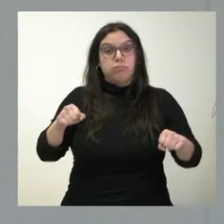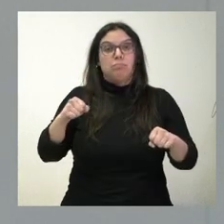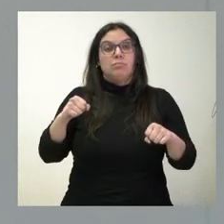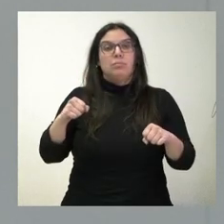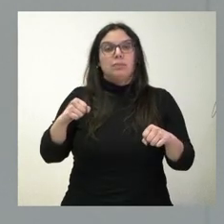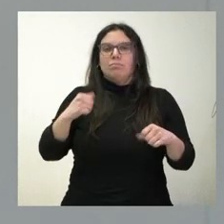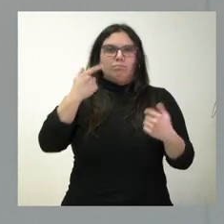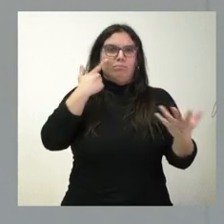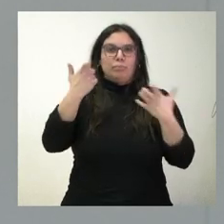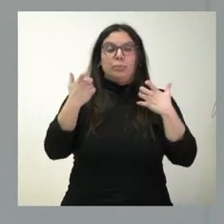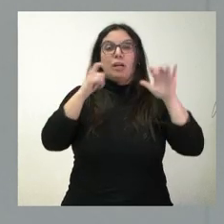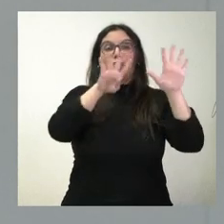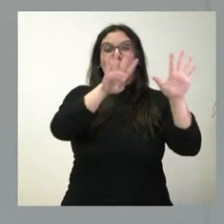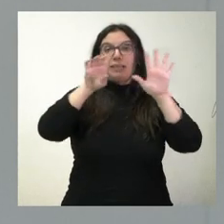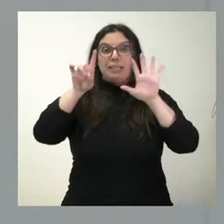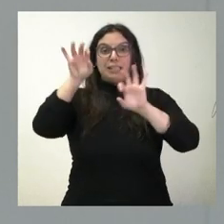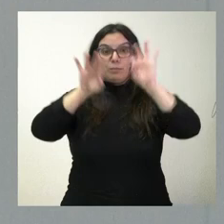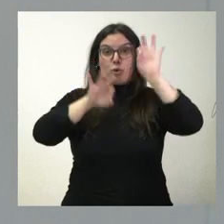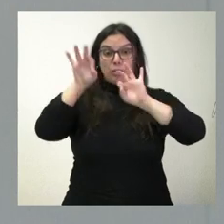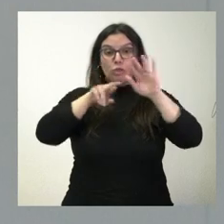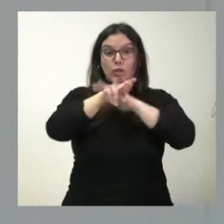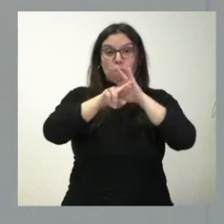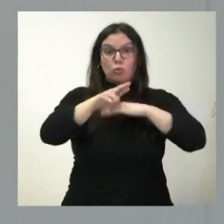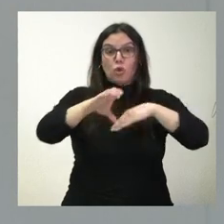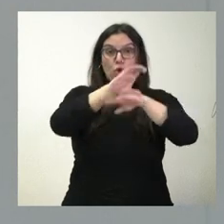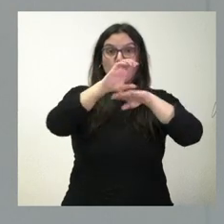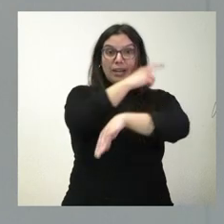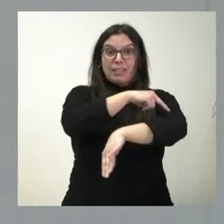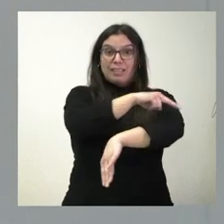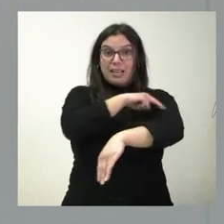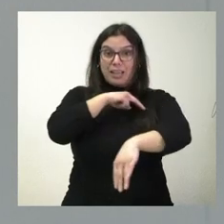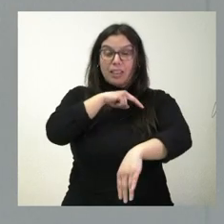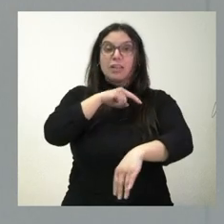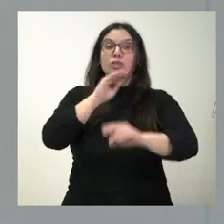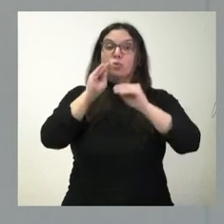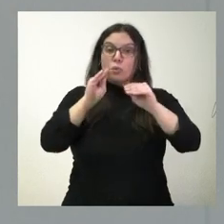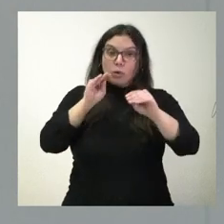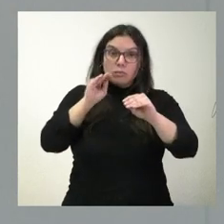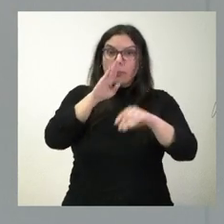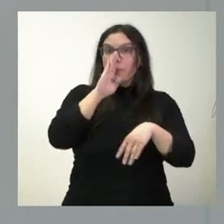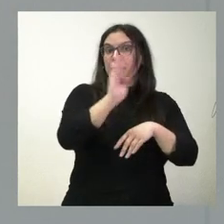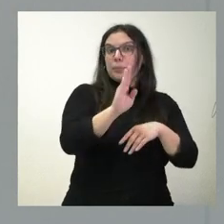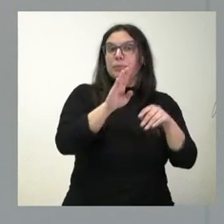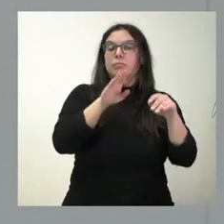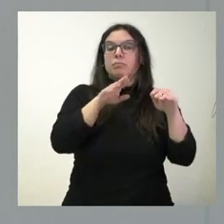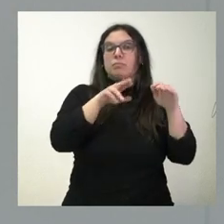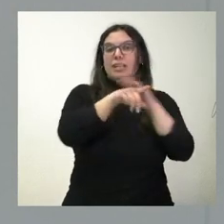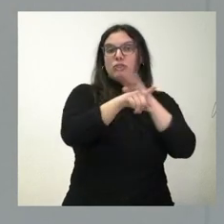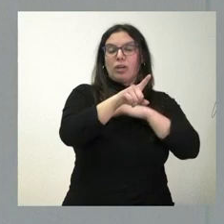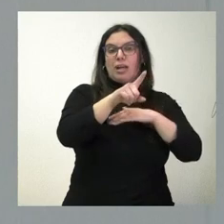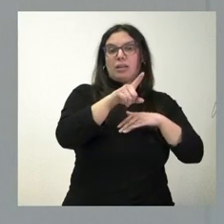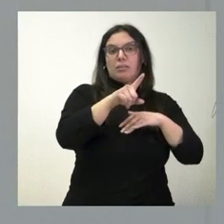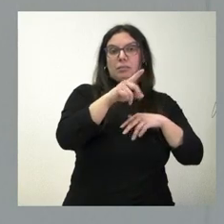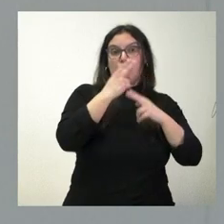más del 96% de los recursos de la Consejería de Sanidad se dirigen a gestionar con recursos públicos y menos del